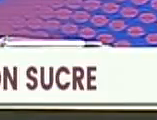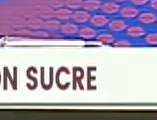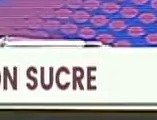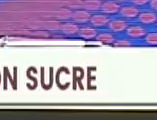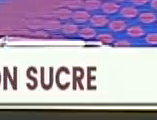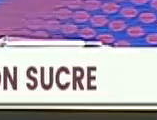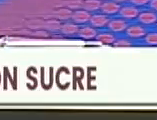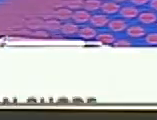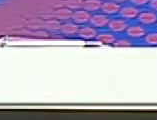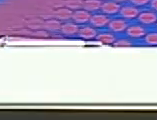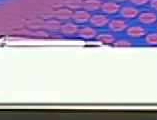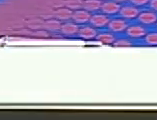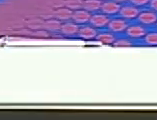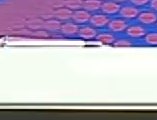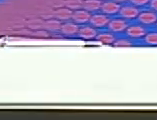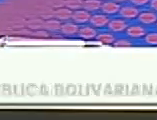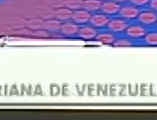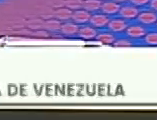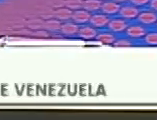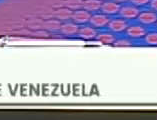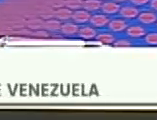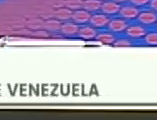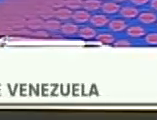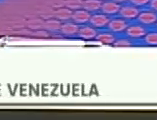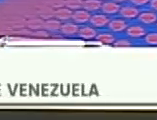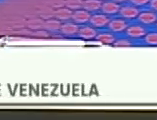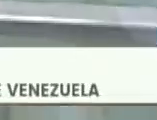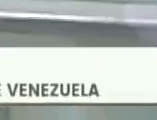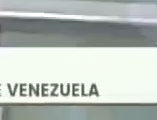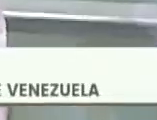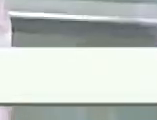Eduvina tiene 18 años, ¿verdad Eduvina?